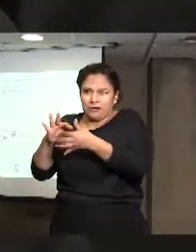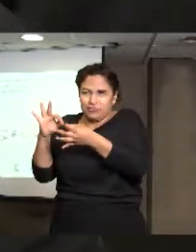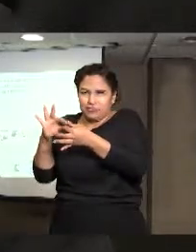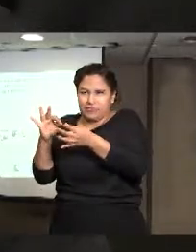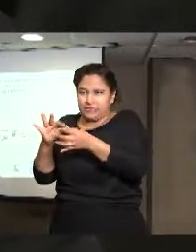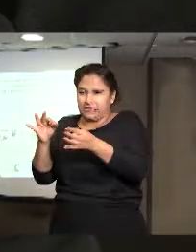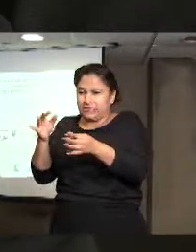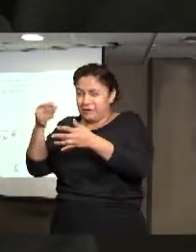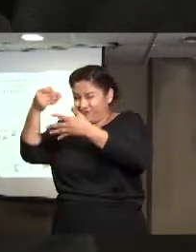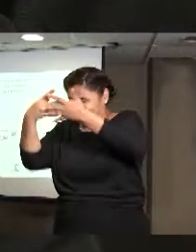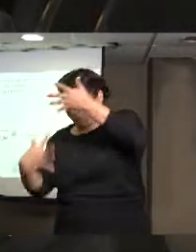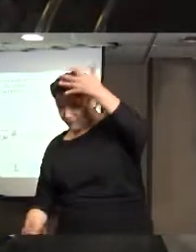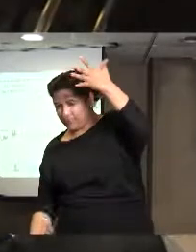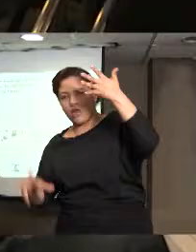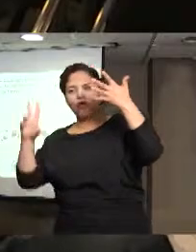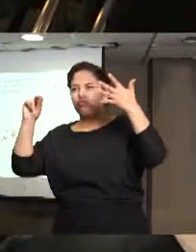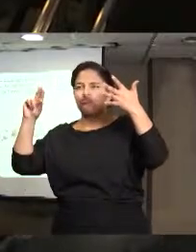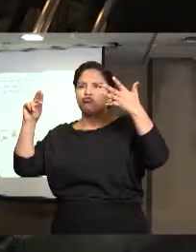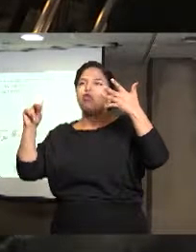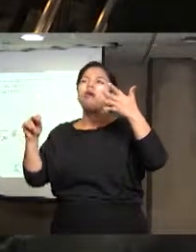ahí en donde está toda esta información.